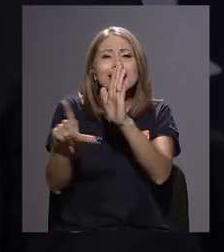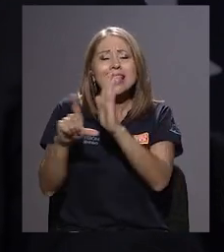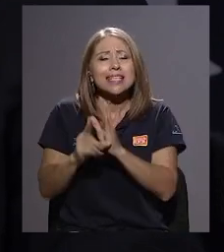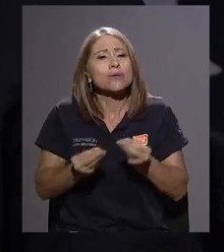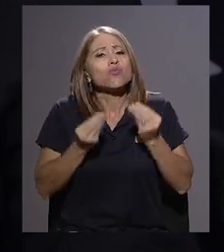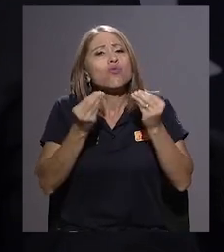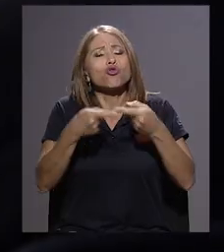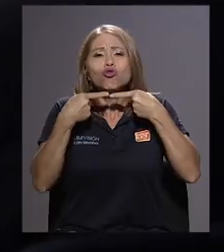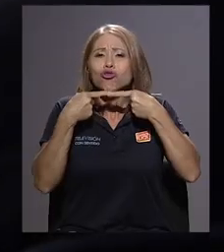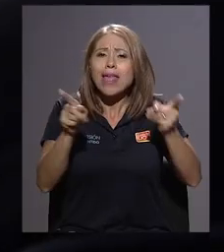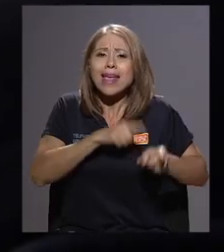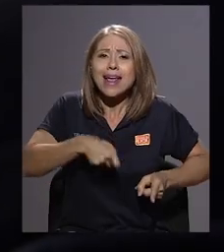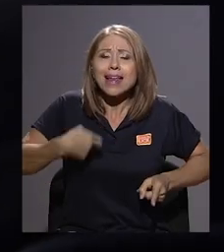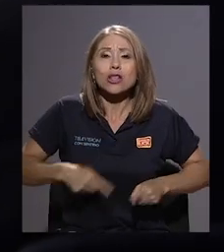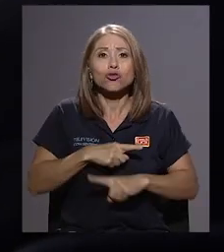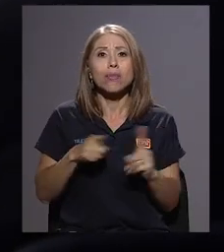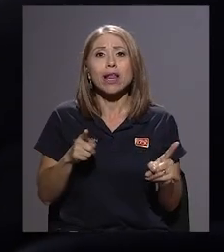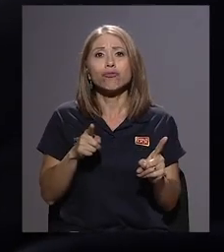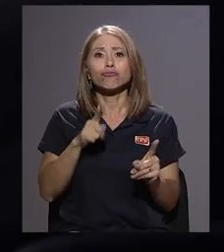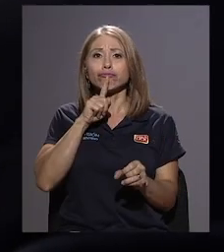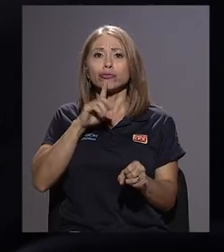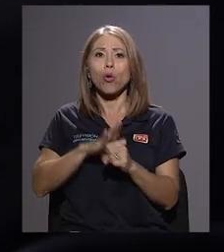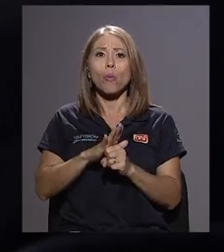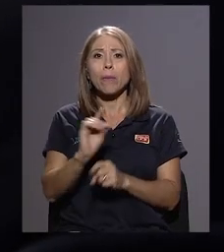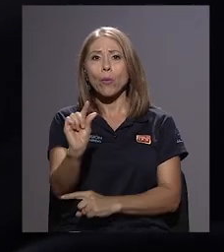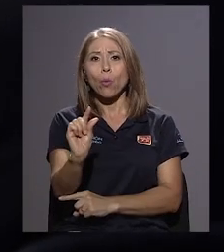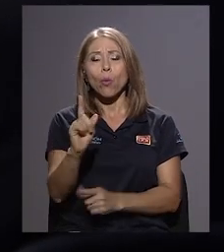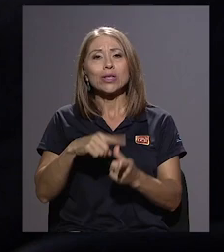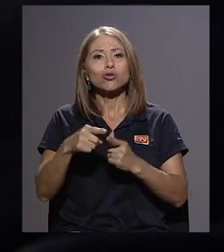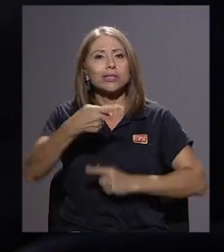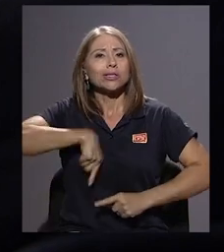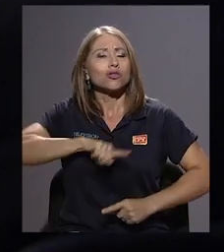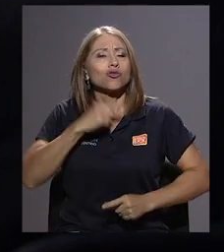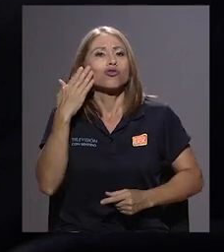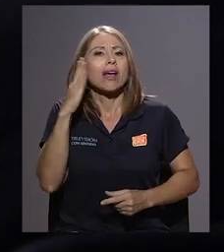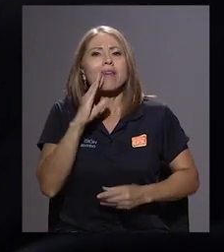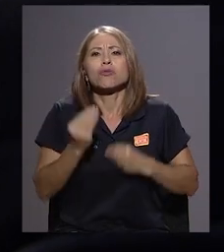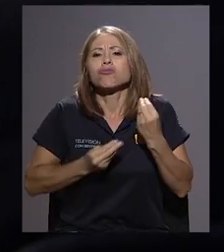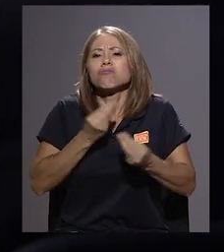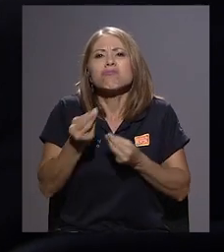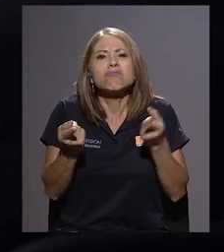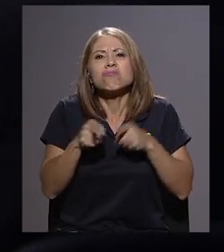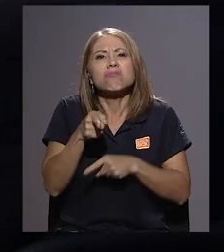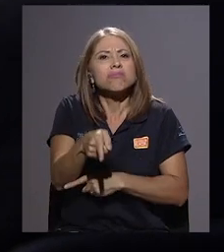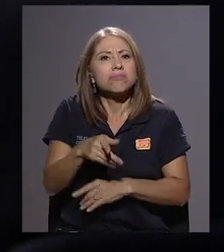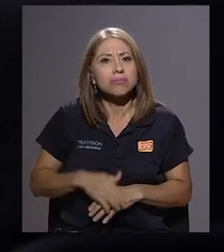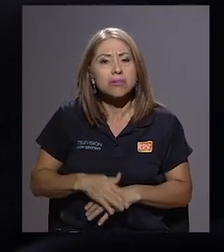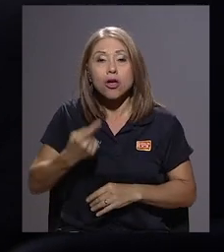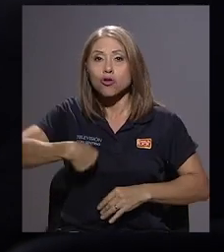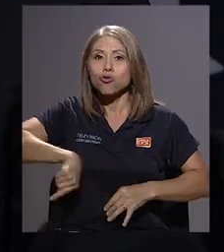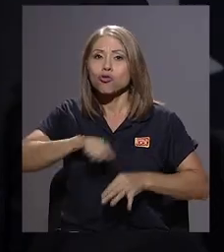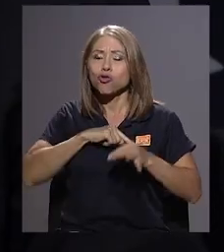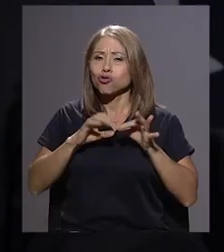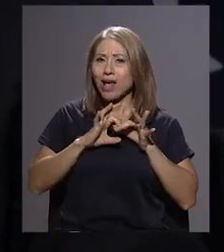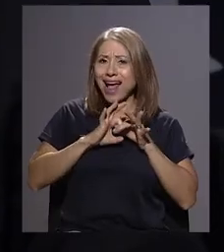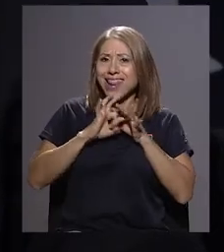decretos y con tan poco cumplimiento, no sabíamos en qué estado estaba eso. Y ahí fue donde hicimos